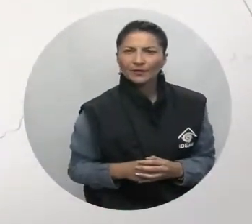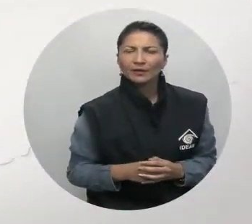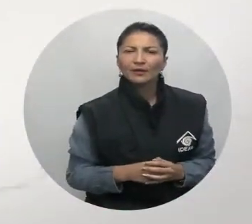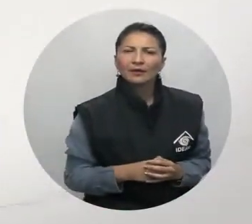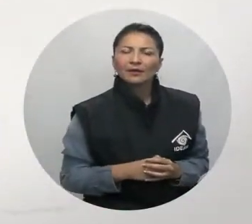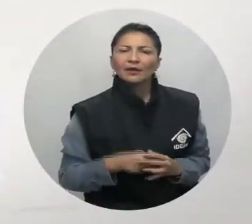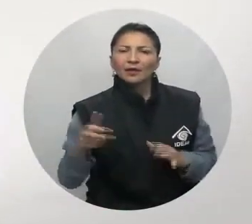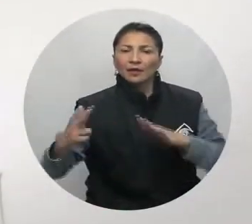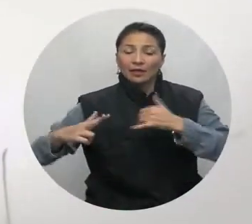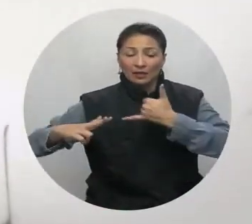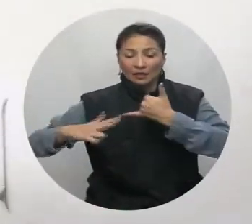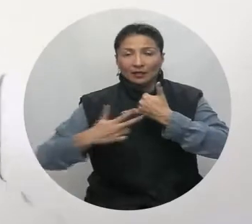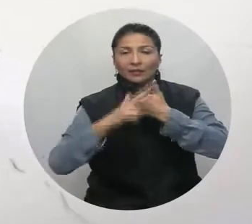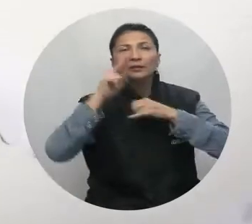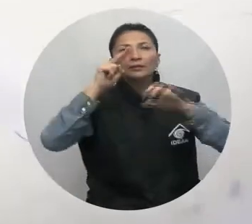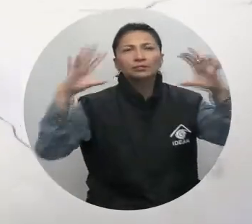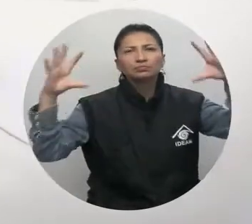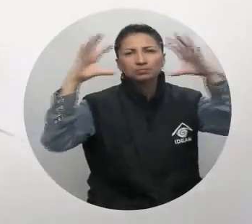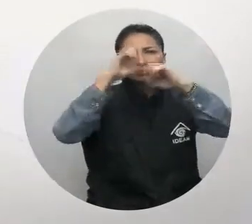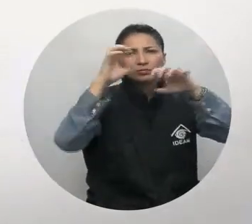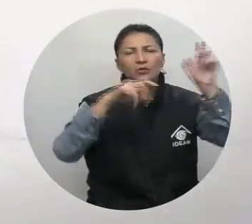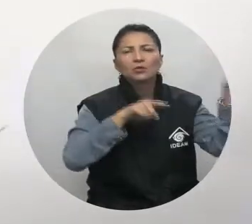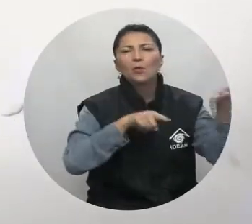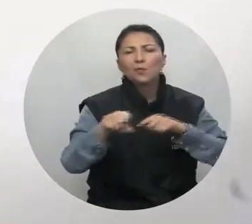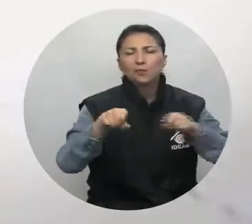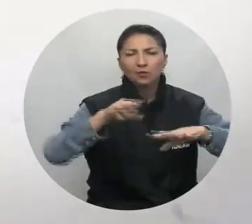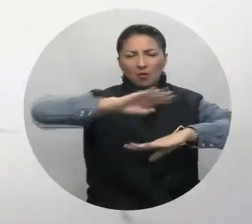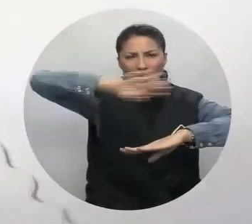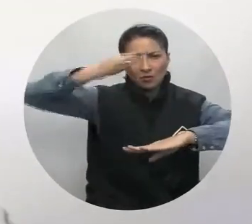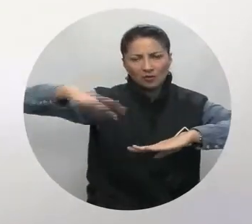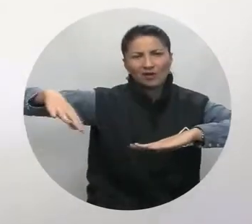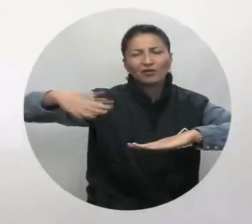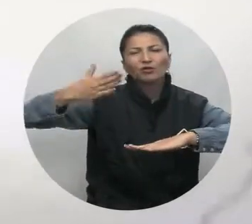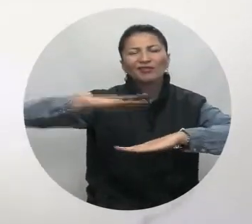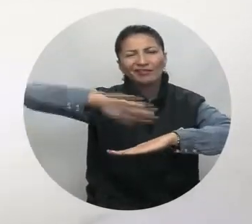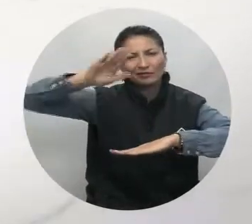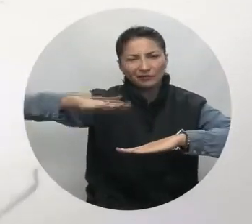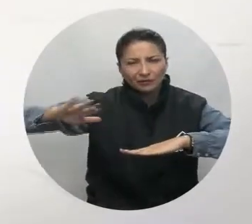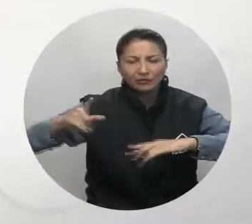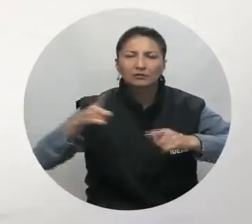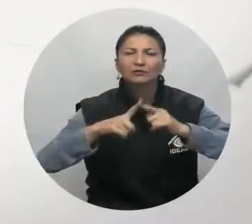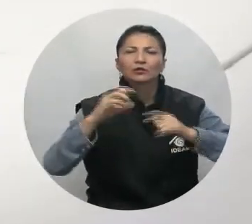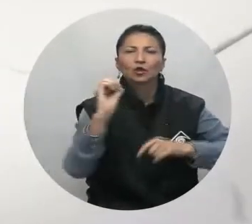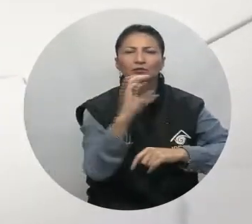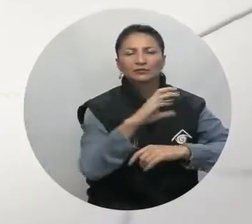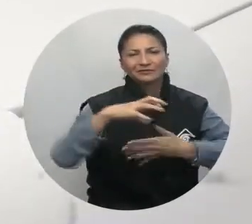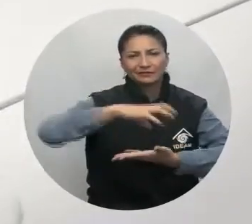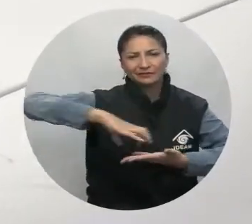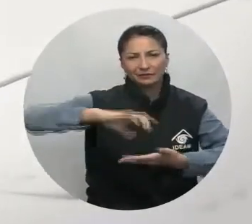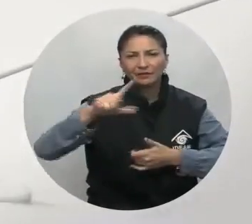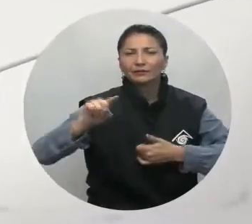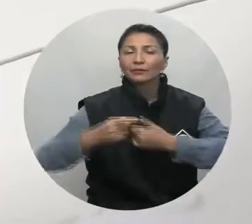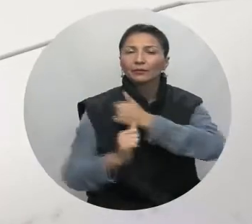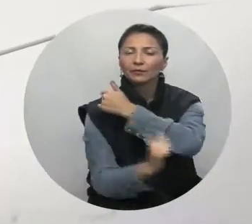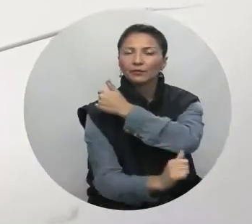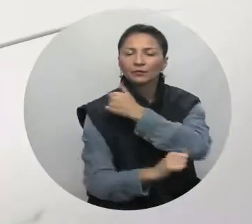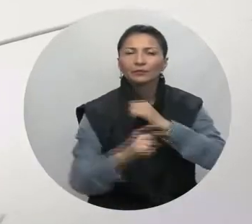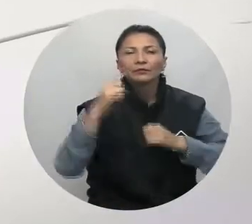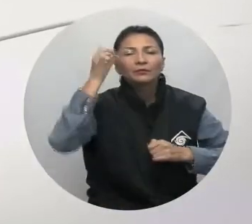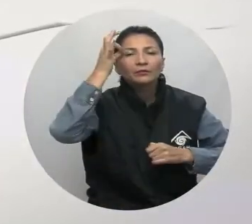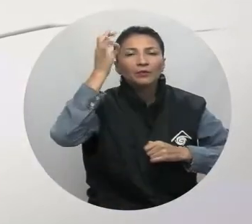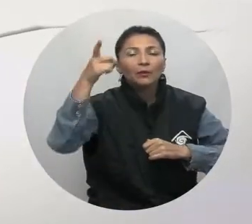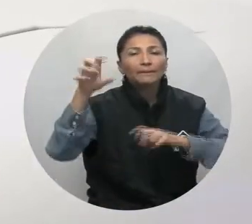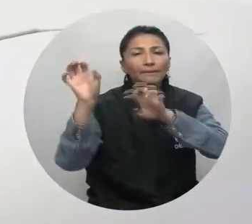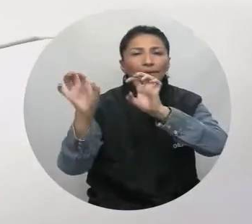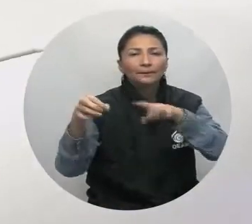la zona andina tenemos registradas condiciones nubosas con lluvias en zonas de montaña de Antioquia, y en el occidente de Santander y Boyacá, sin